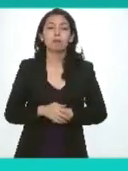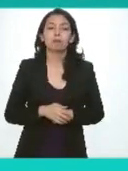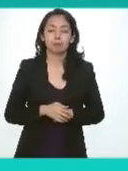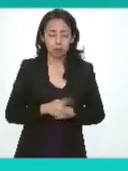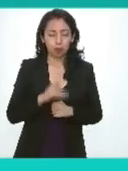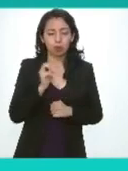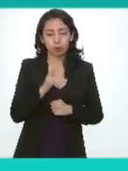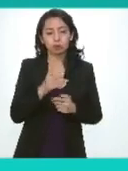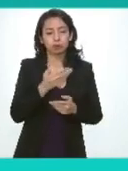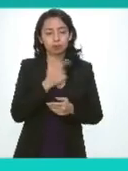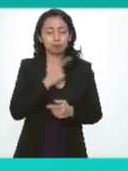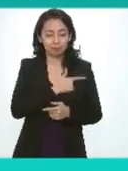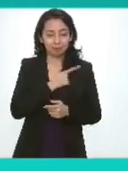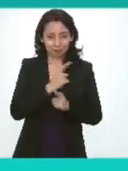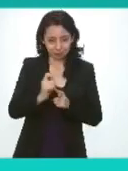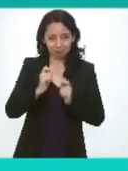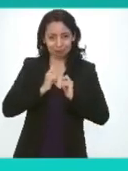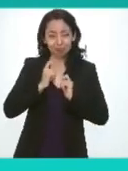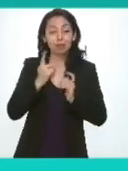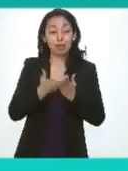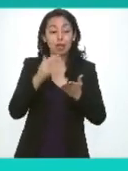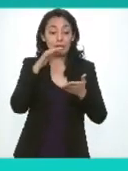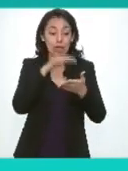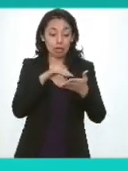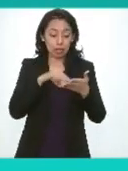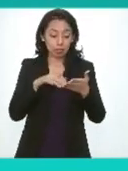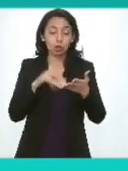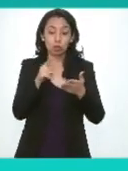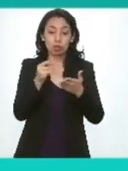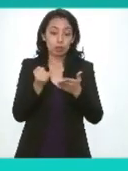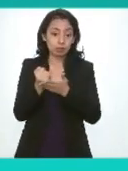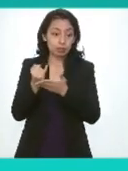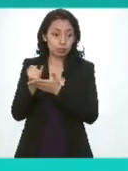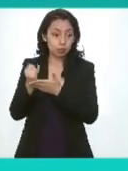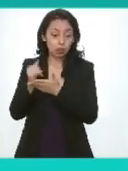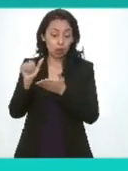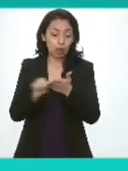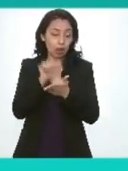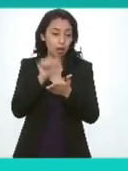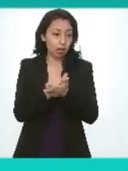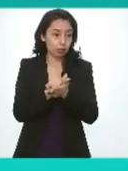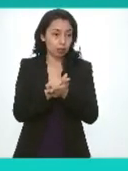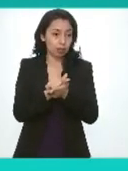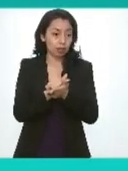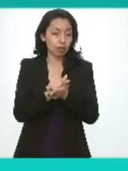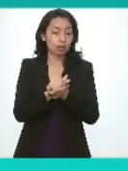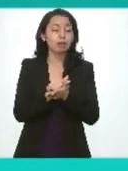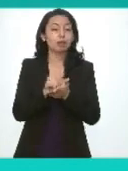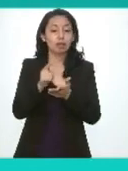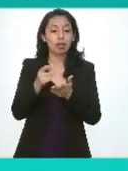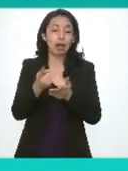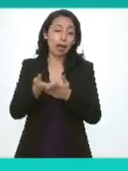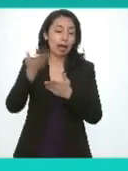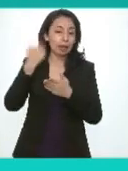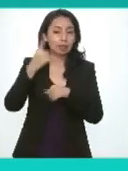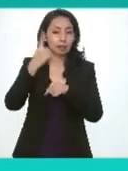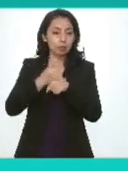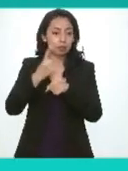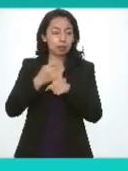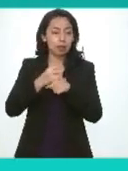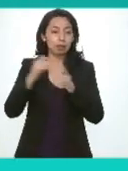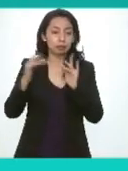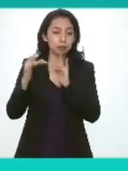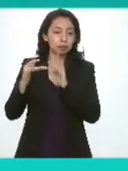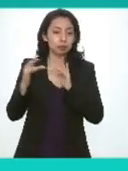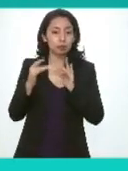en desahogo el punto cinco del orden del día referente a la lectura y en su caso aprobación del acta correspondiente a la primera sesión extraordinaria del consejo nacional